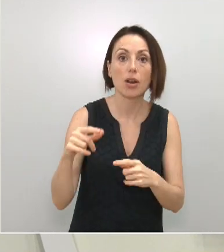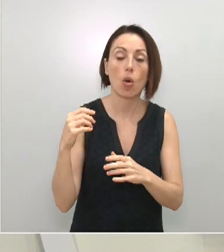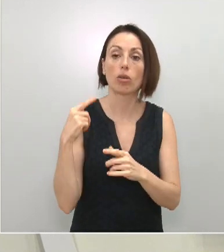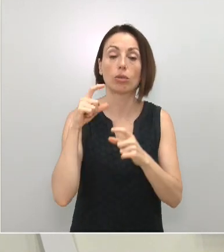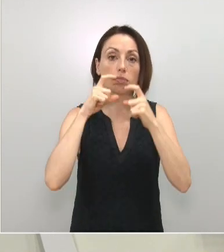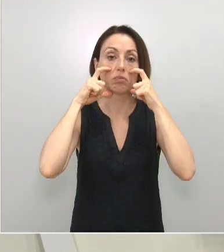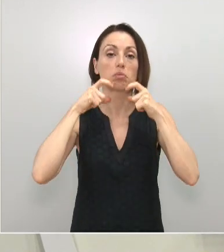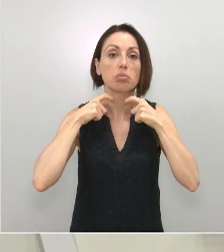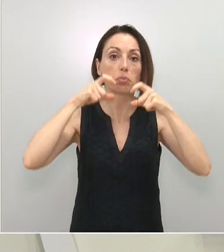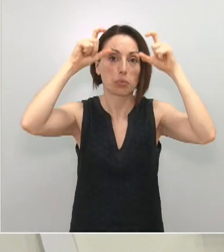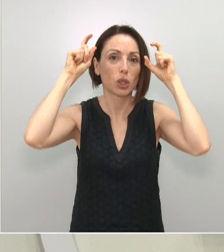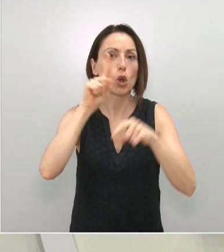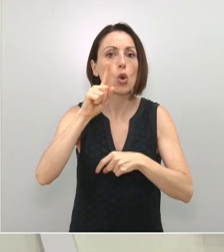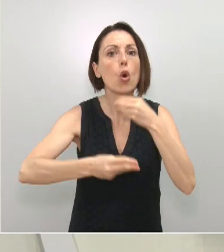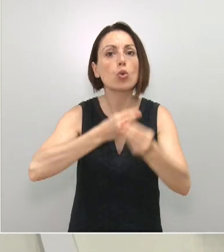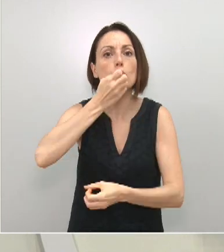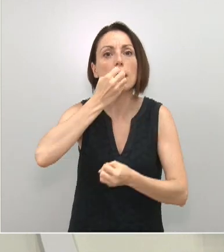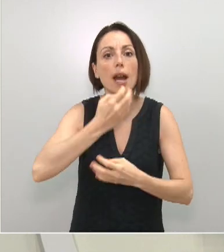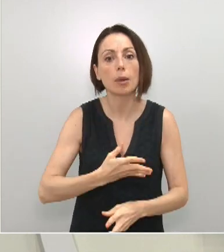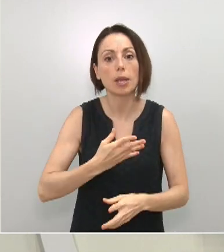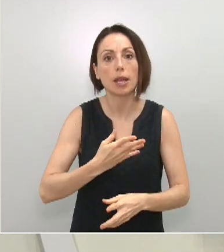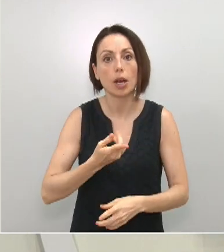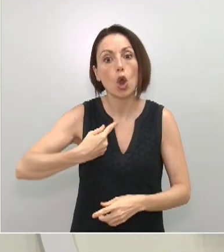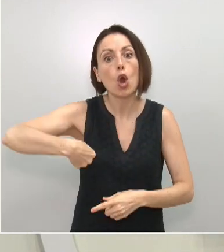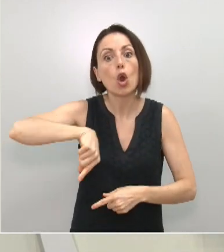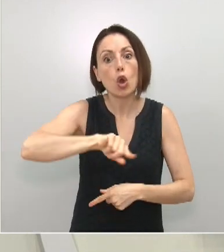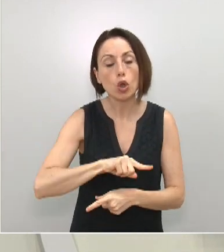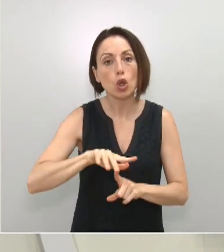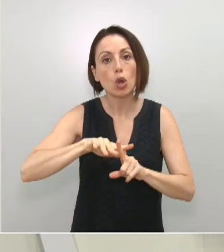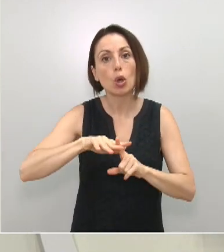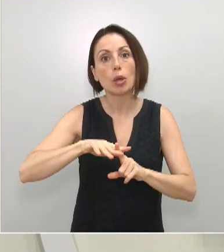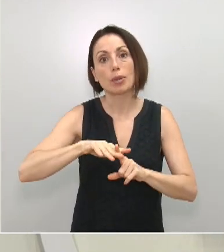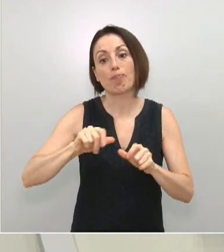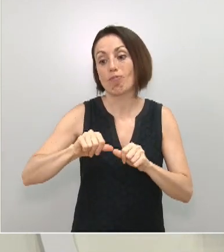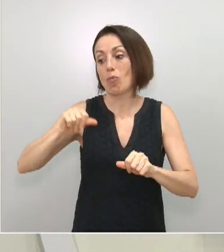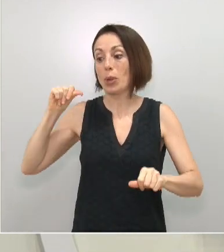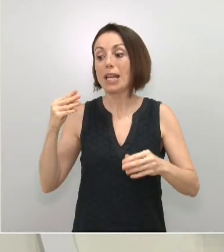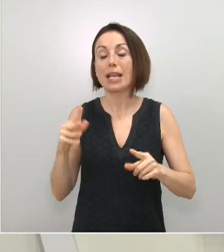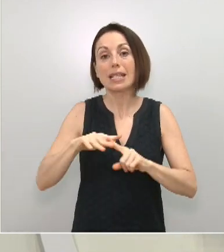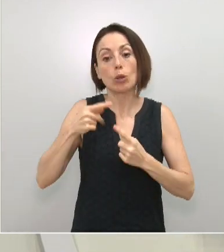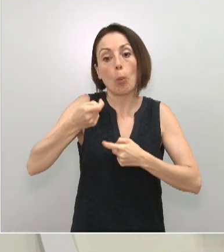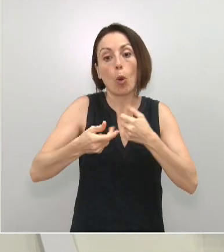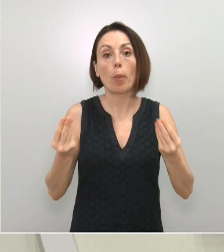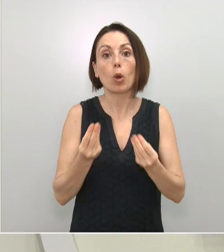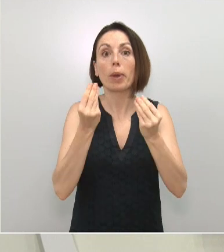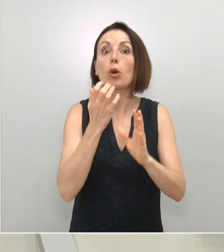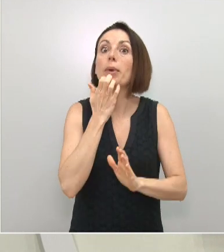la cara. Hemos ganado terreno a la epidemia. Pero si regresa, nos hunde.